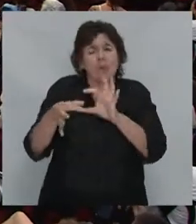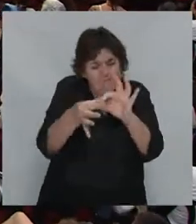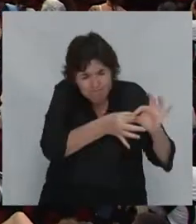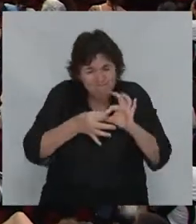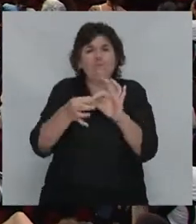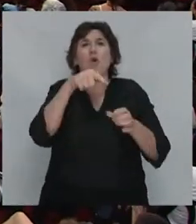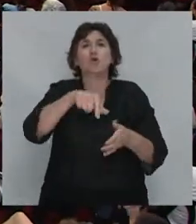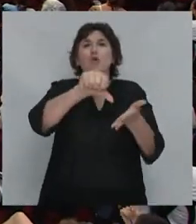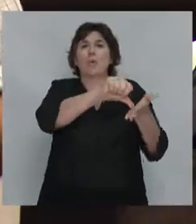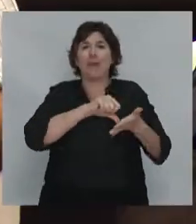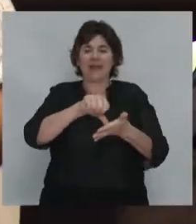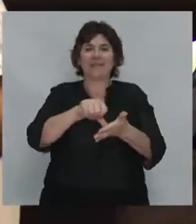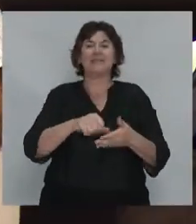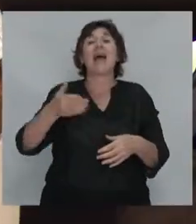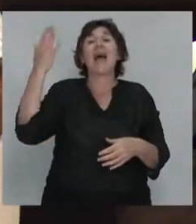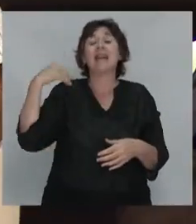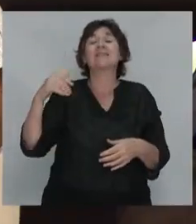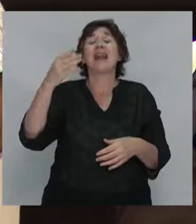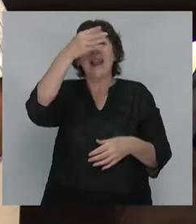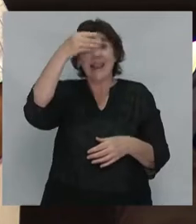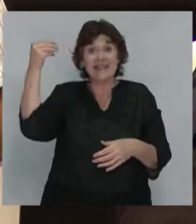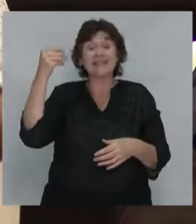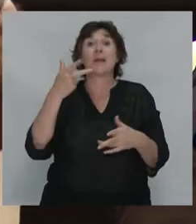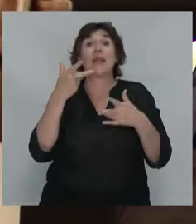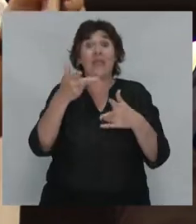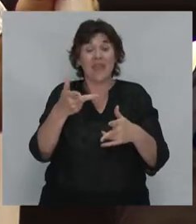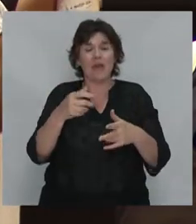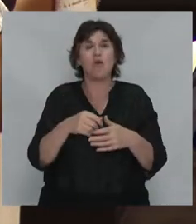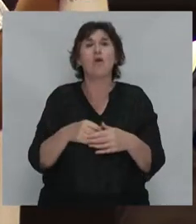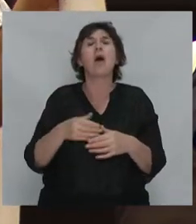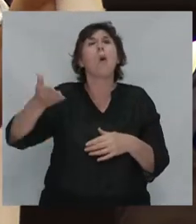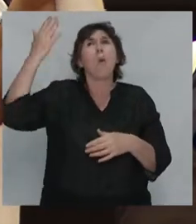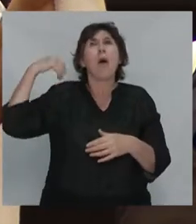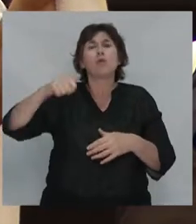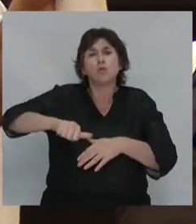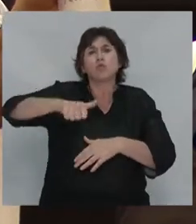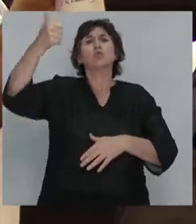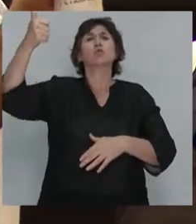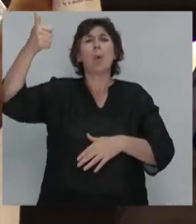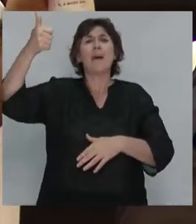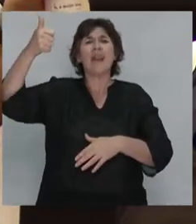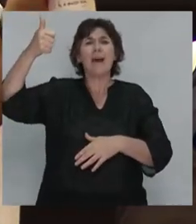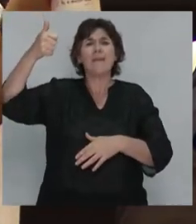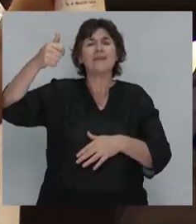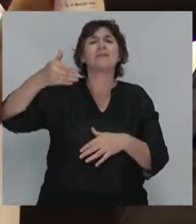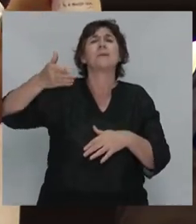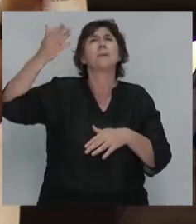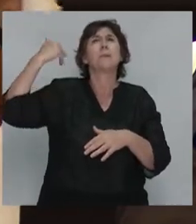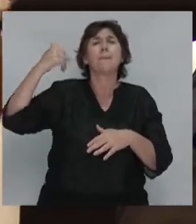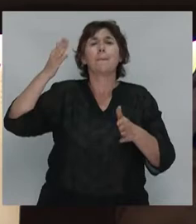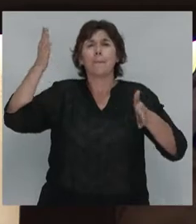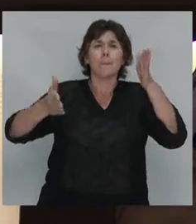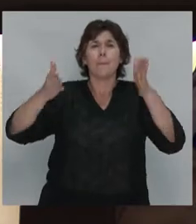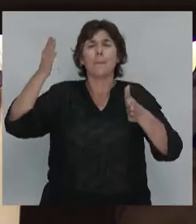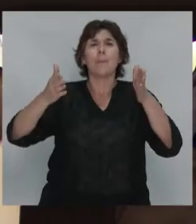Ayer la compañera Cristina señaló un punto fundamental. Tuvimos superávit en el sector externo, en la economía, durante los